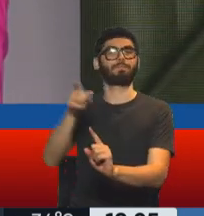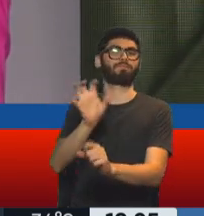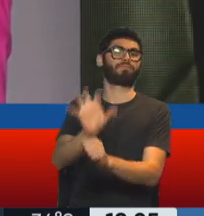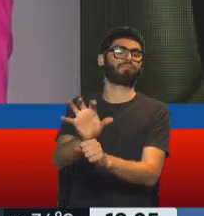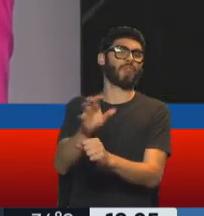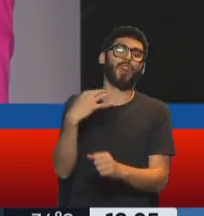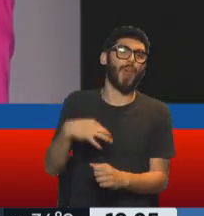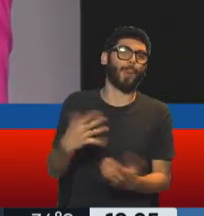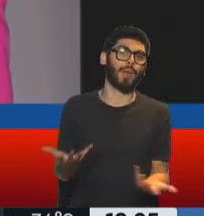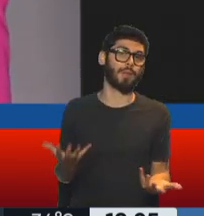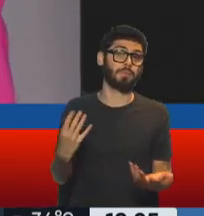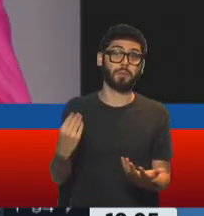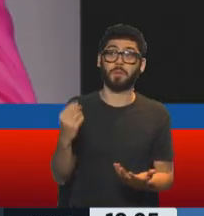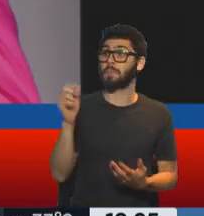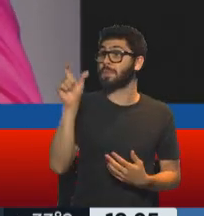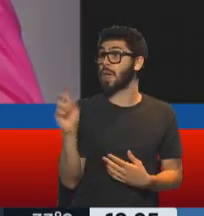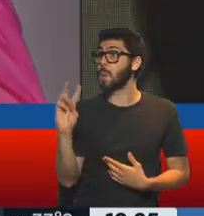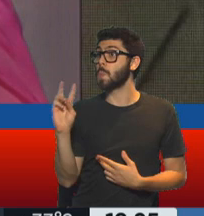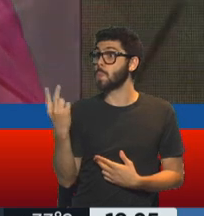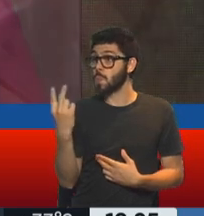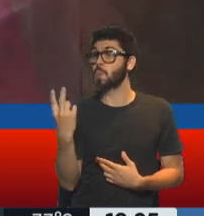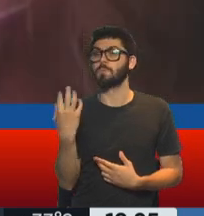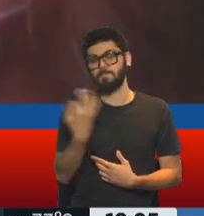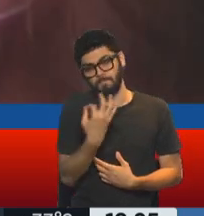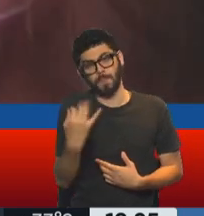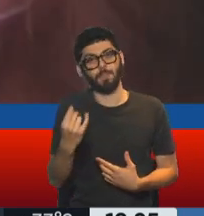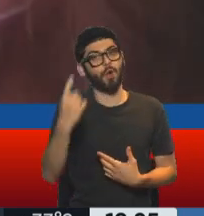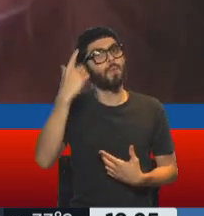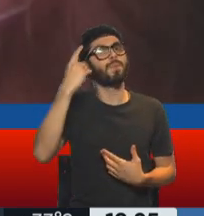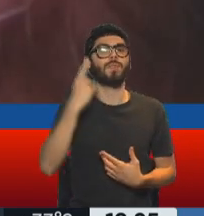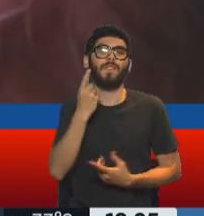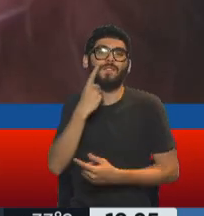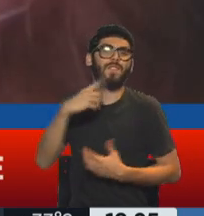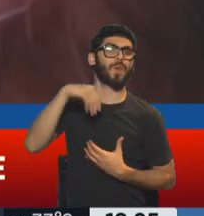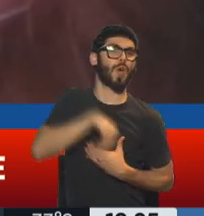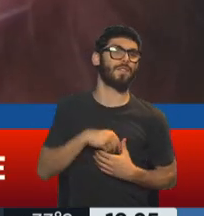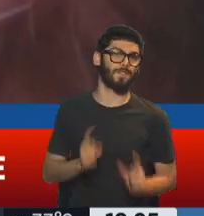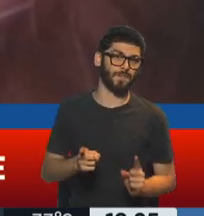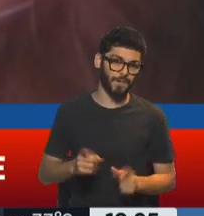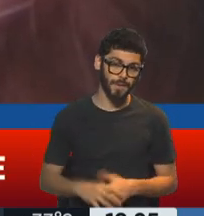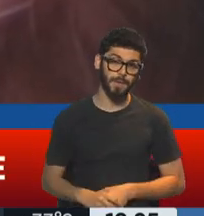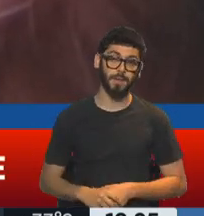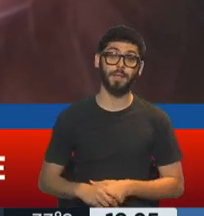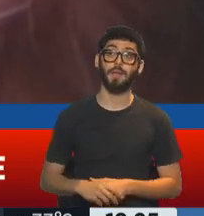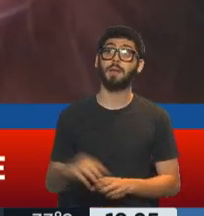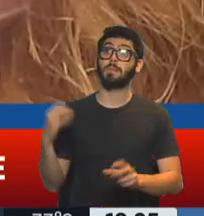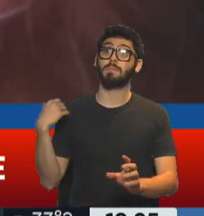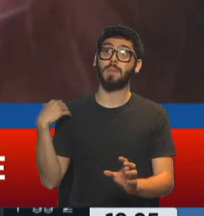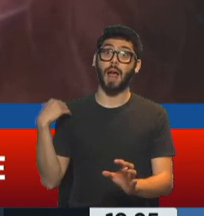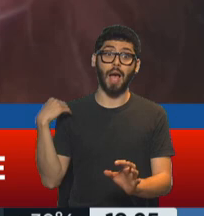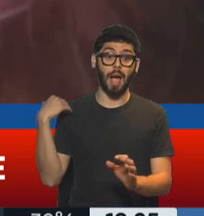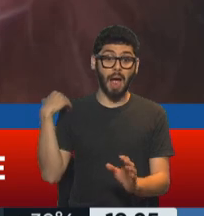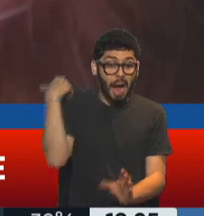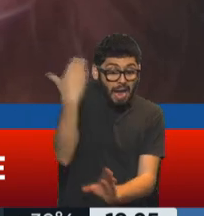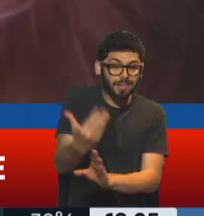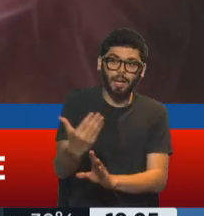Porque se nos fue físicamente, pero está vivo en todos nosotros y nosotras. Y se hizo mucho camino para llegar acá. ¿Qué